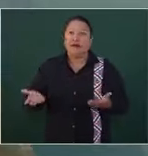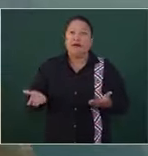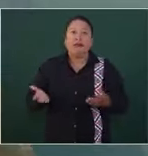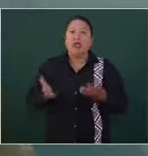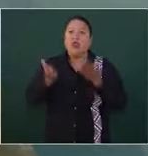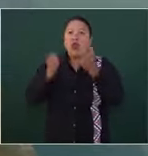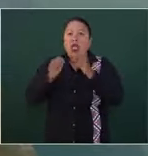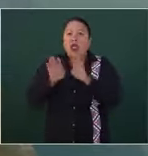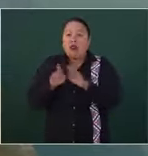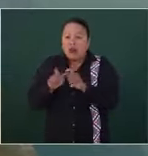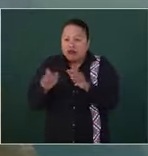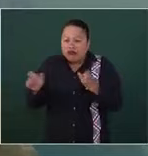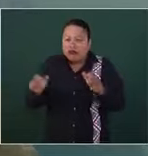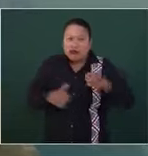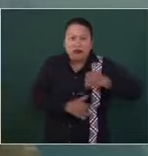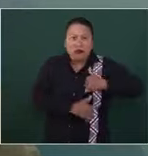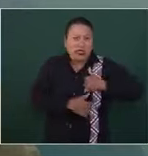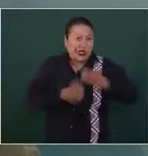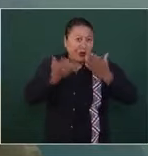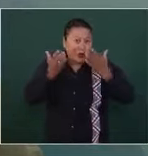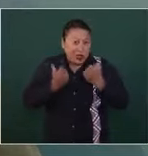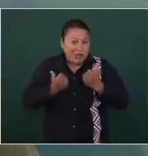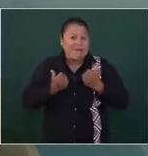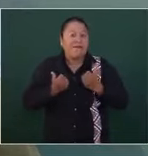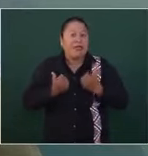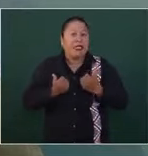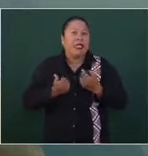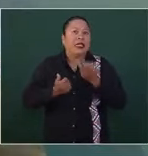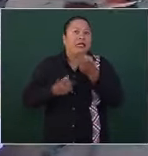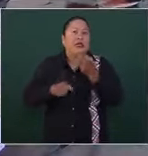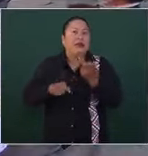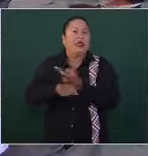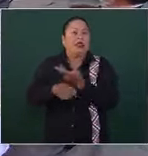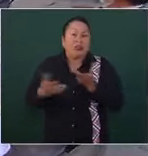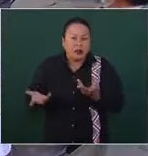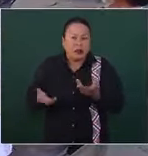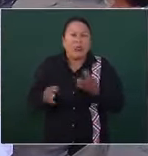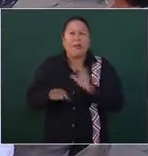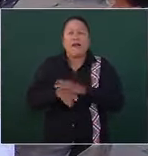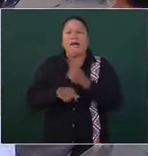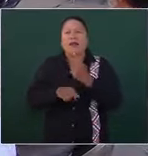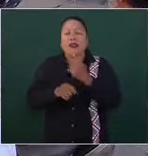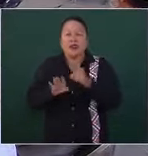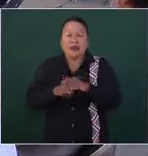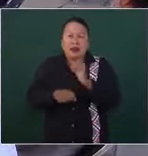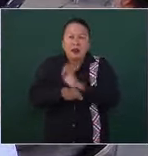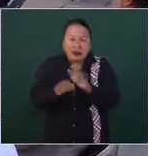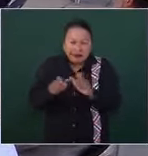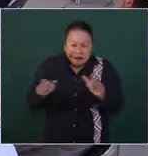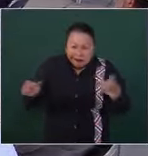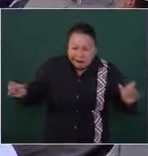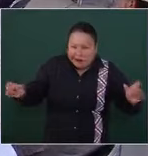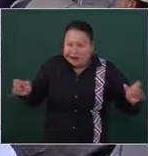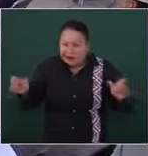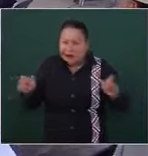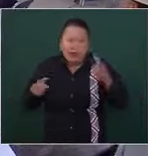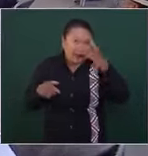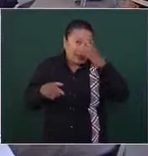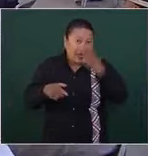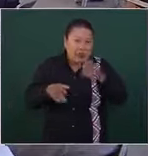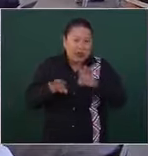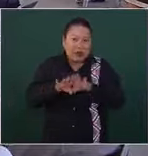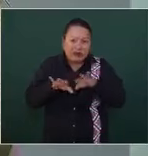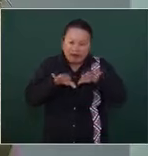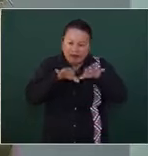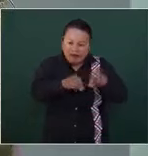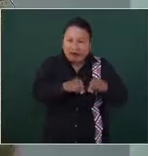resguardada por personal militar, resultado de la operación que se estaba llevando a cabo en ese momento para la detención